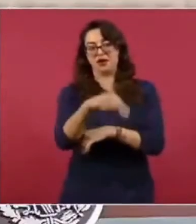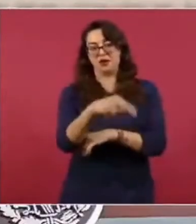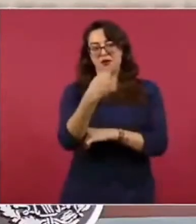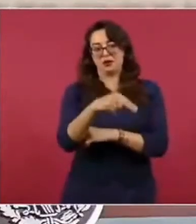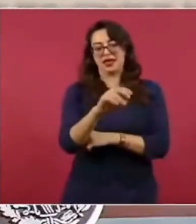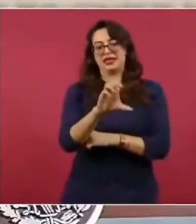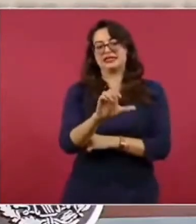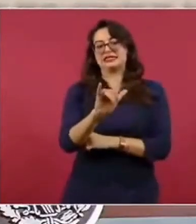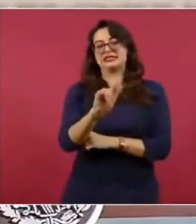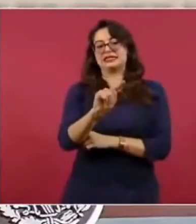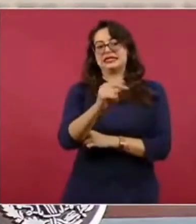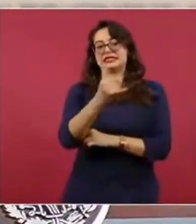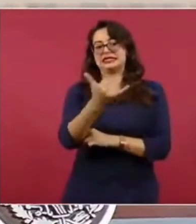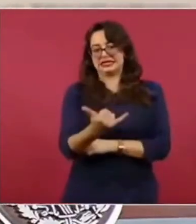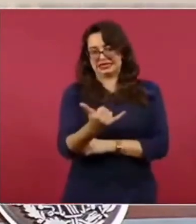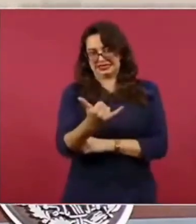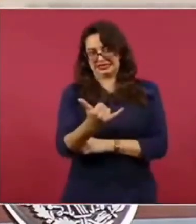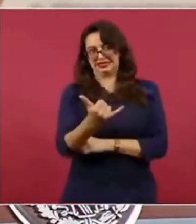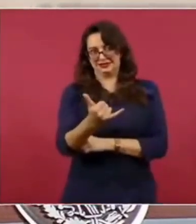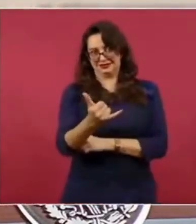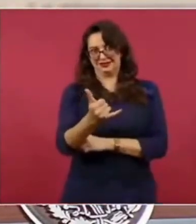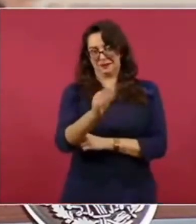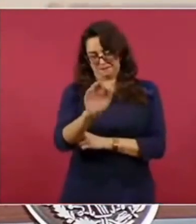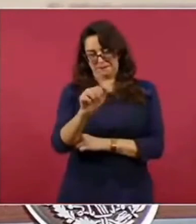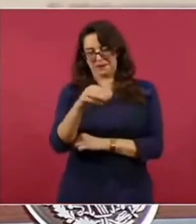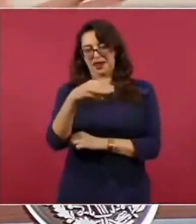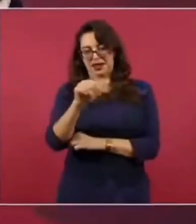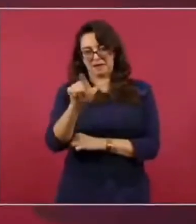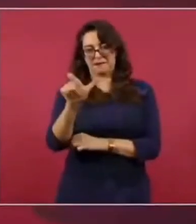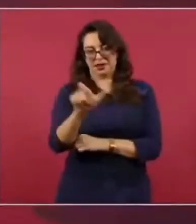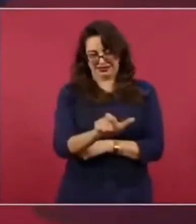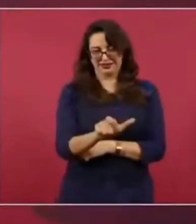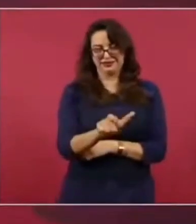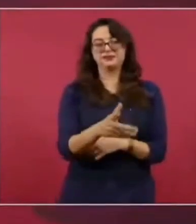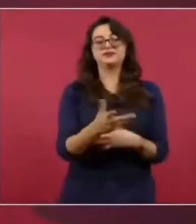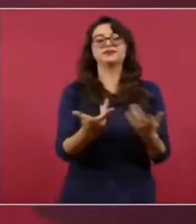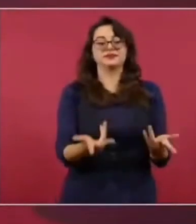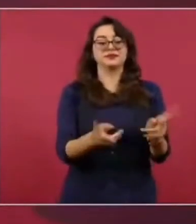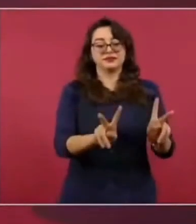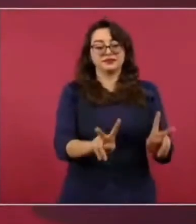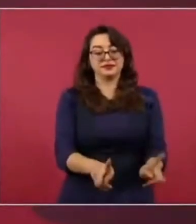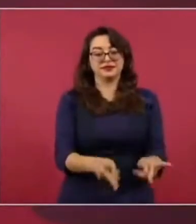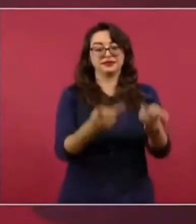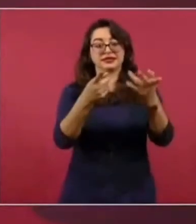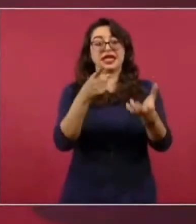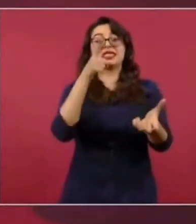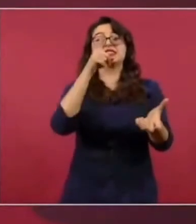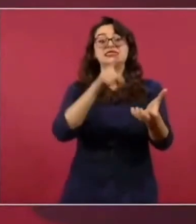que había trabajado de subsecretario de Hacienda con Salinas